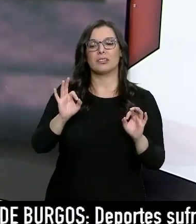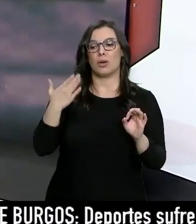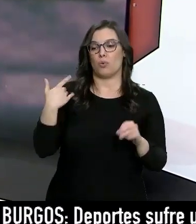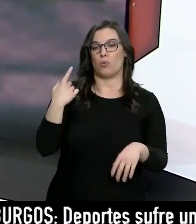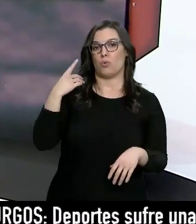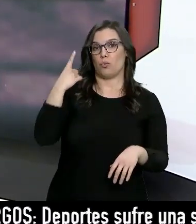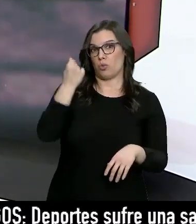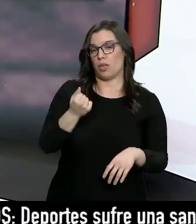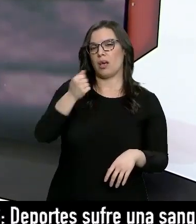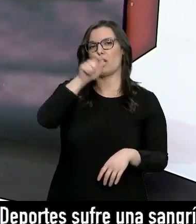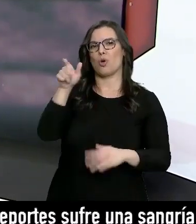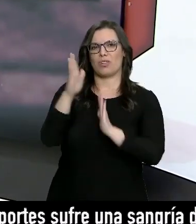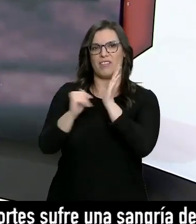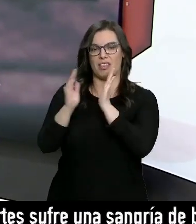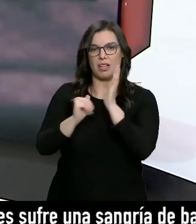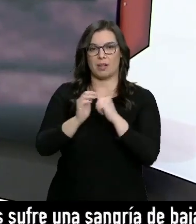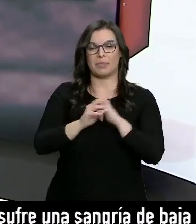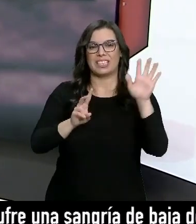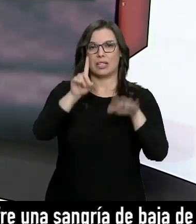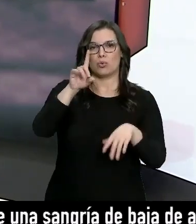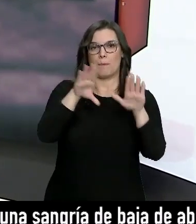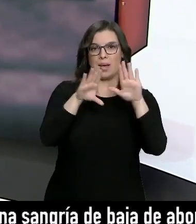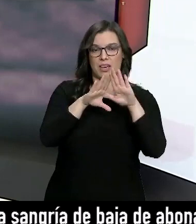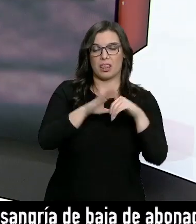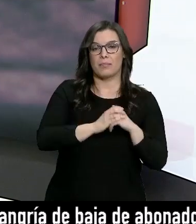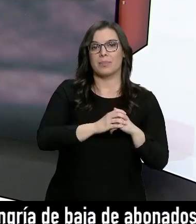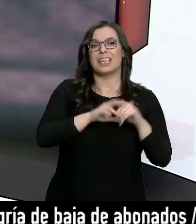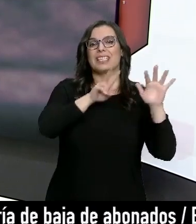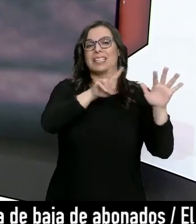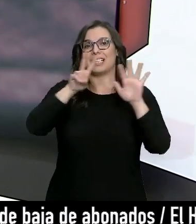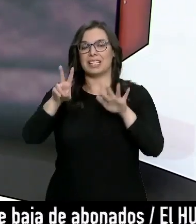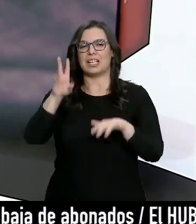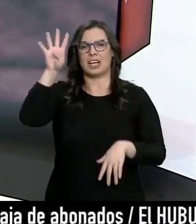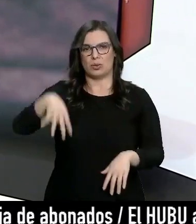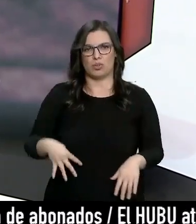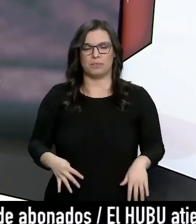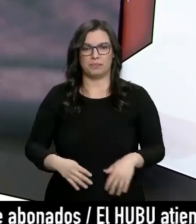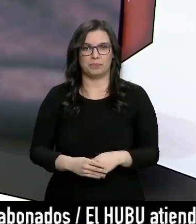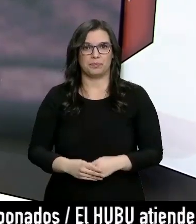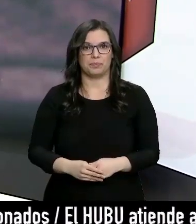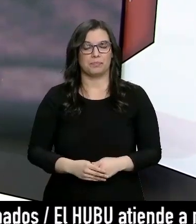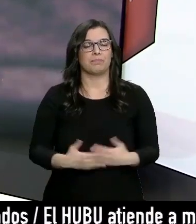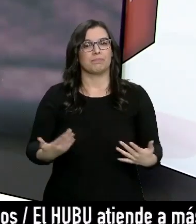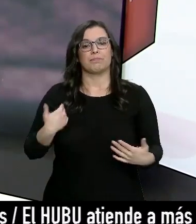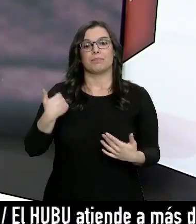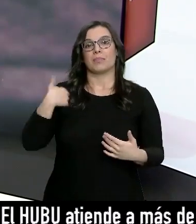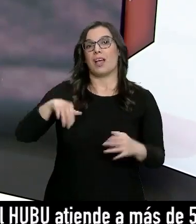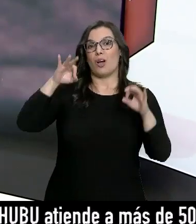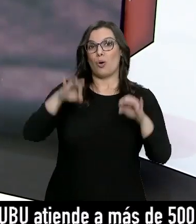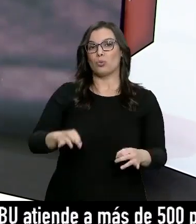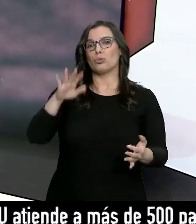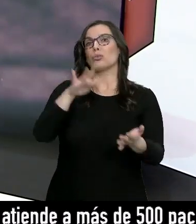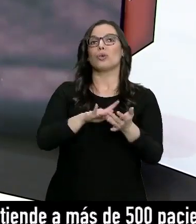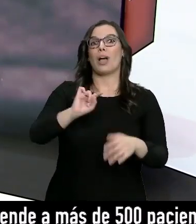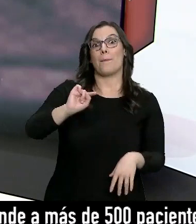último día en la Comunidad Valenciana, 71 en Madrid y 67 en Cataluña. Y se ha cumplido un año del primer